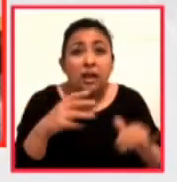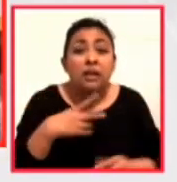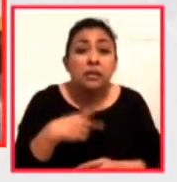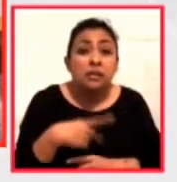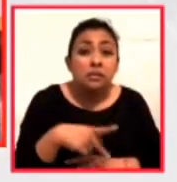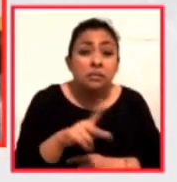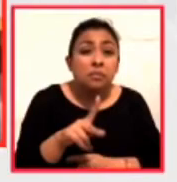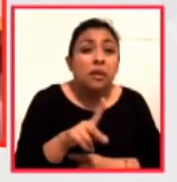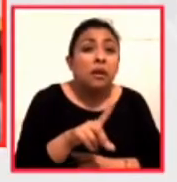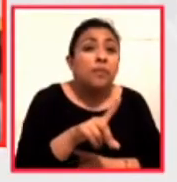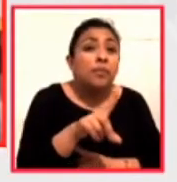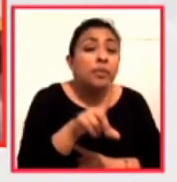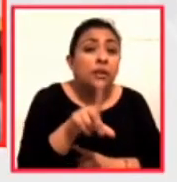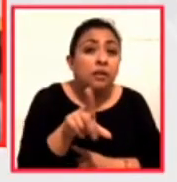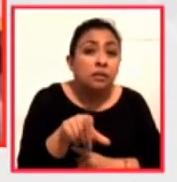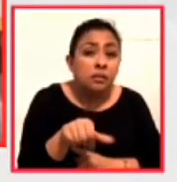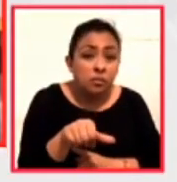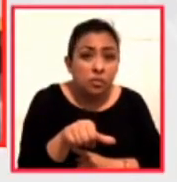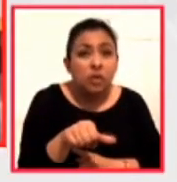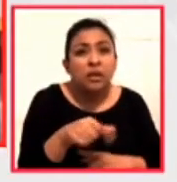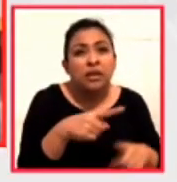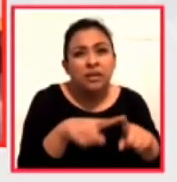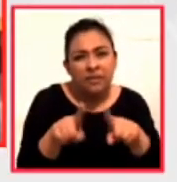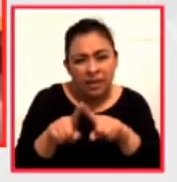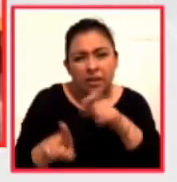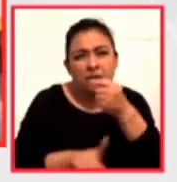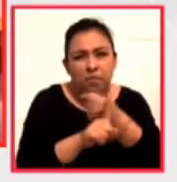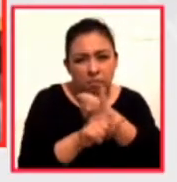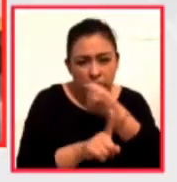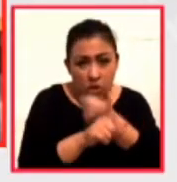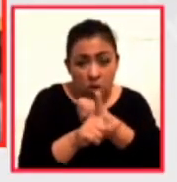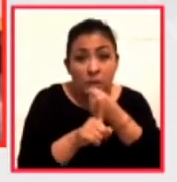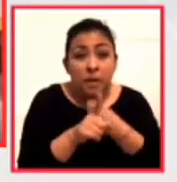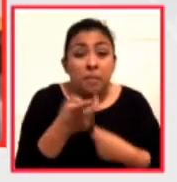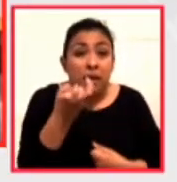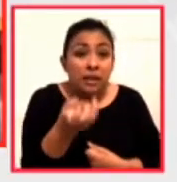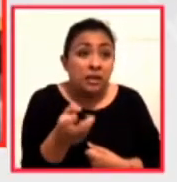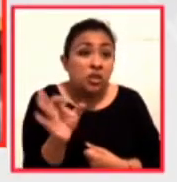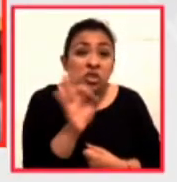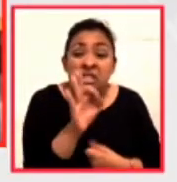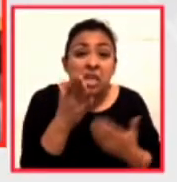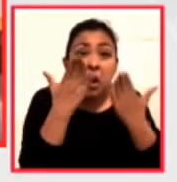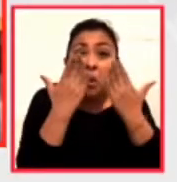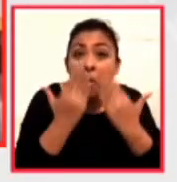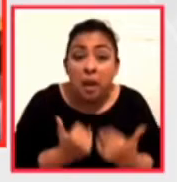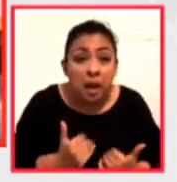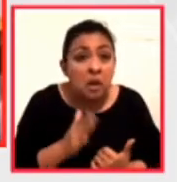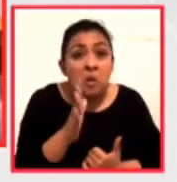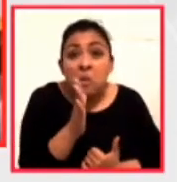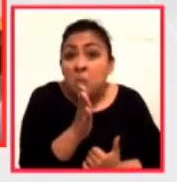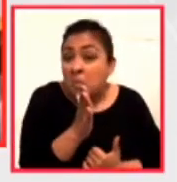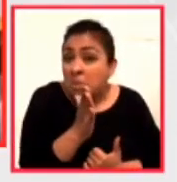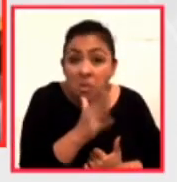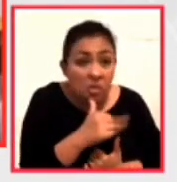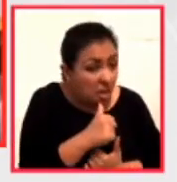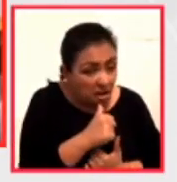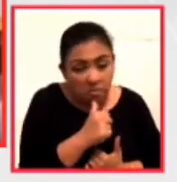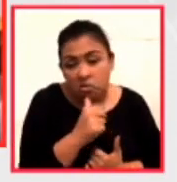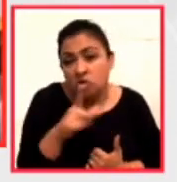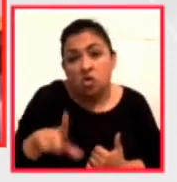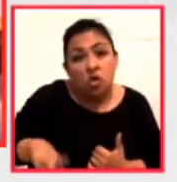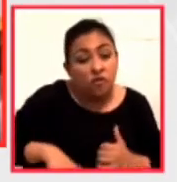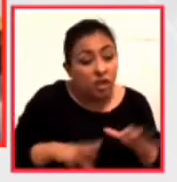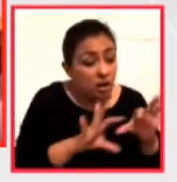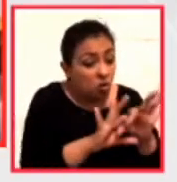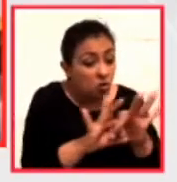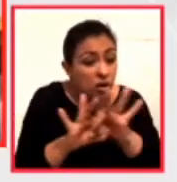siguiente serie de catástrofes es probable que no tengamos la capacidad ni siquiera en un gobierno unificado